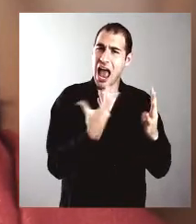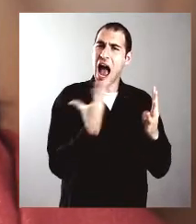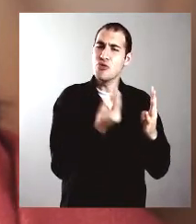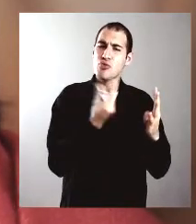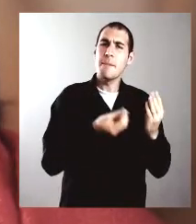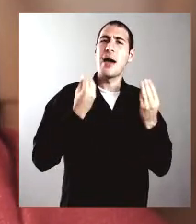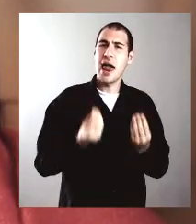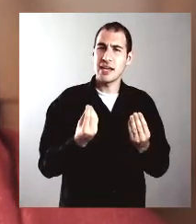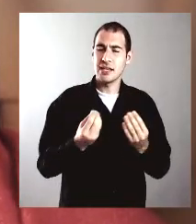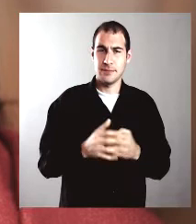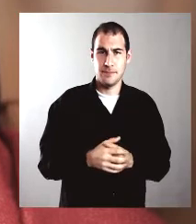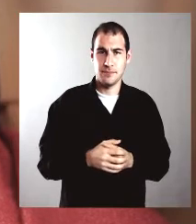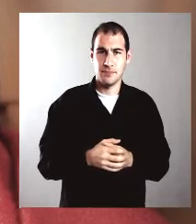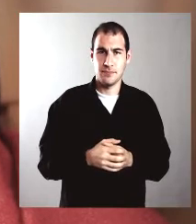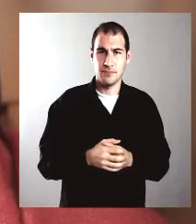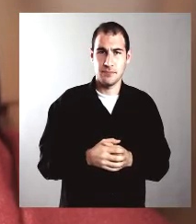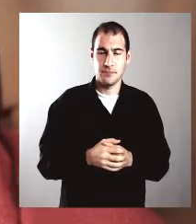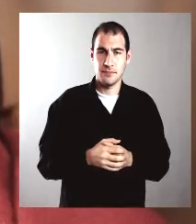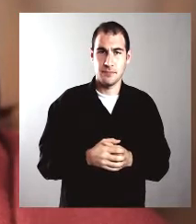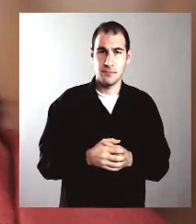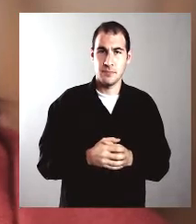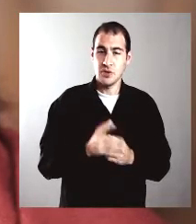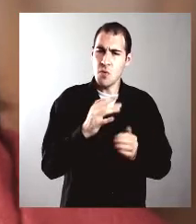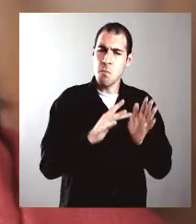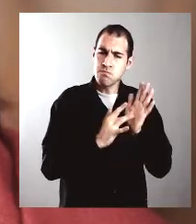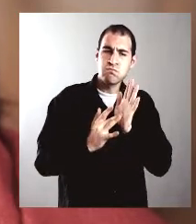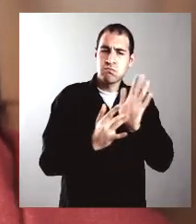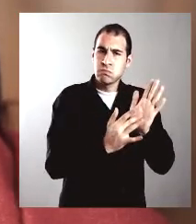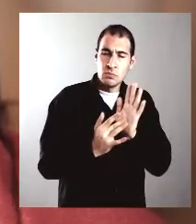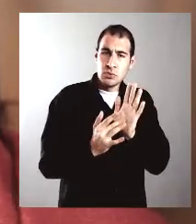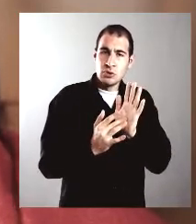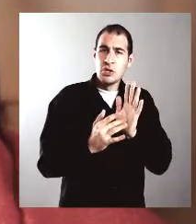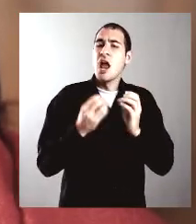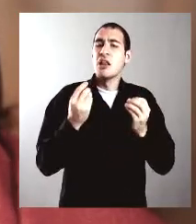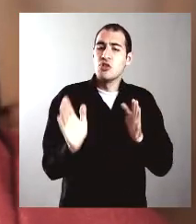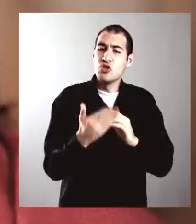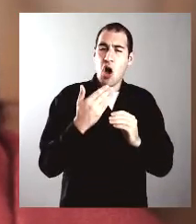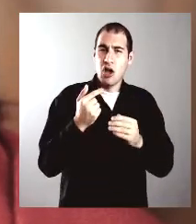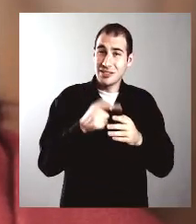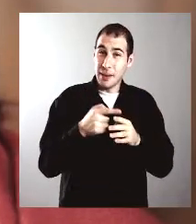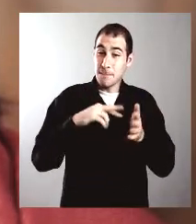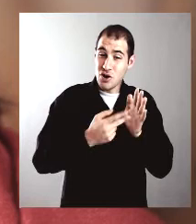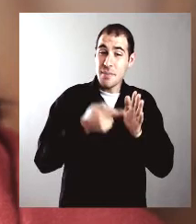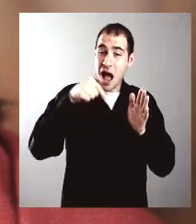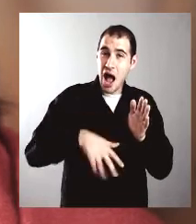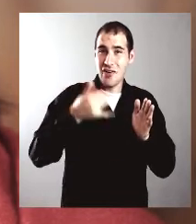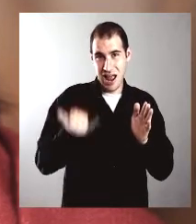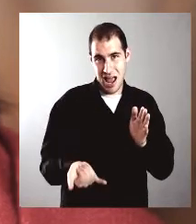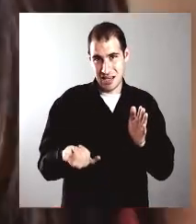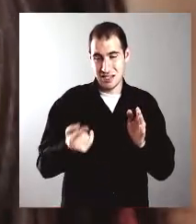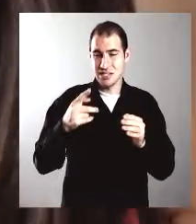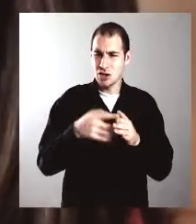para poder ir poniendo y hacer visible todas las limitaciones que tienen las